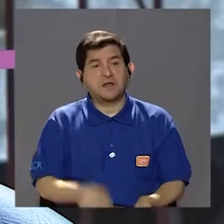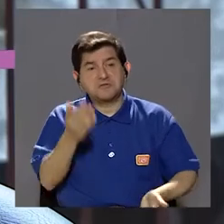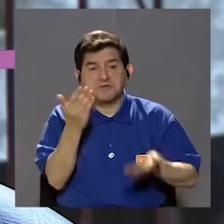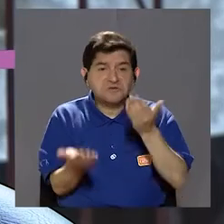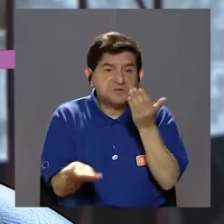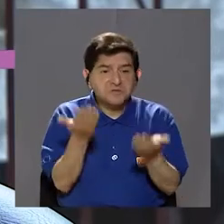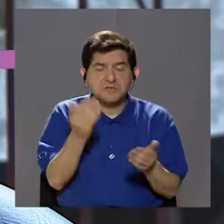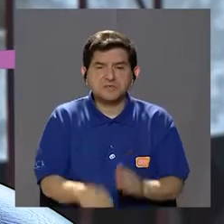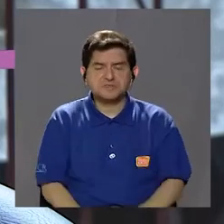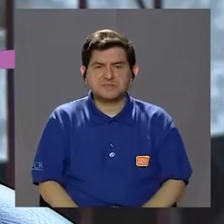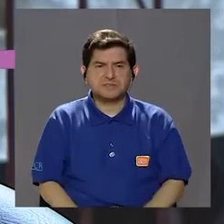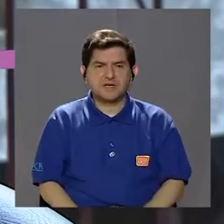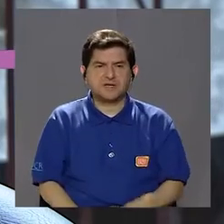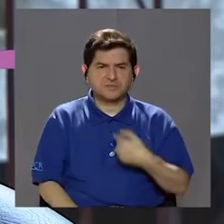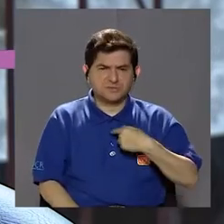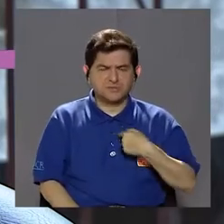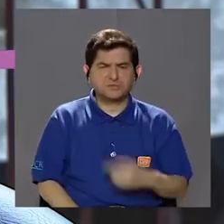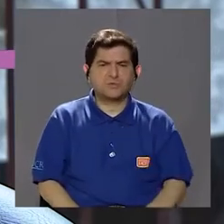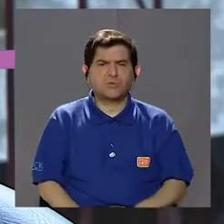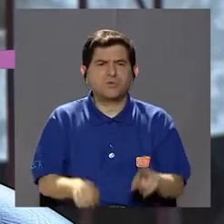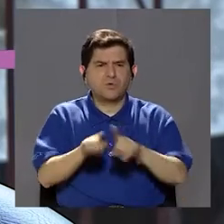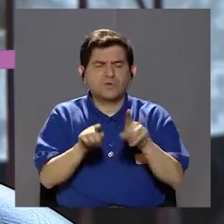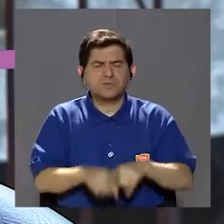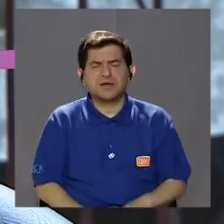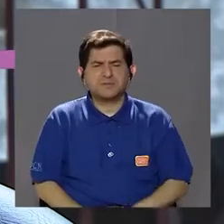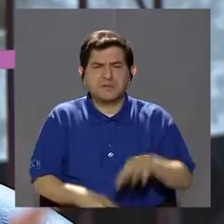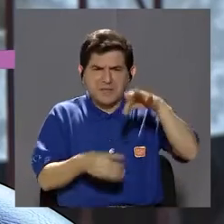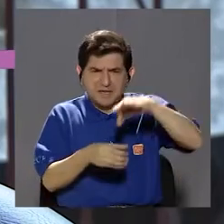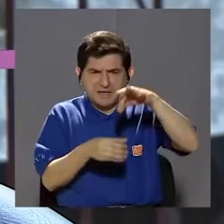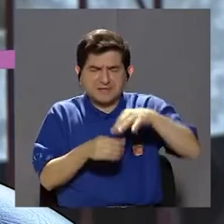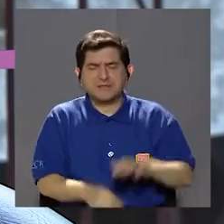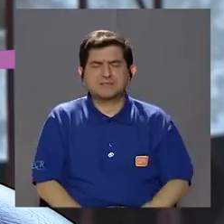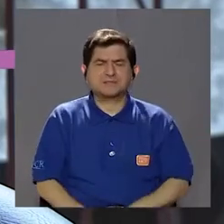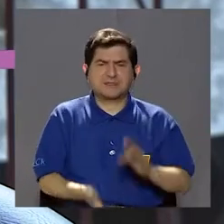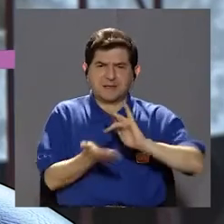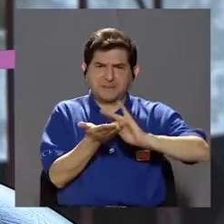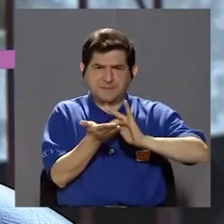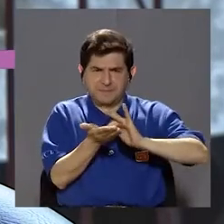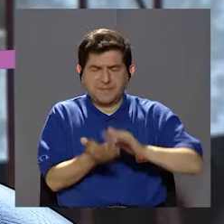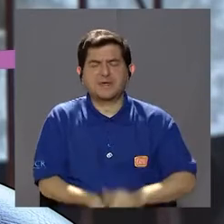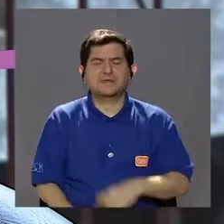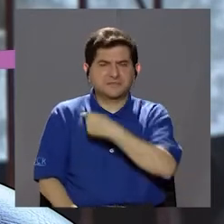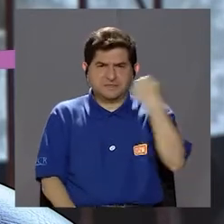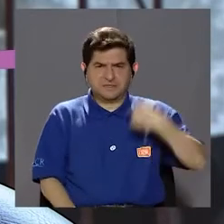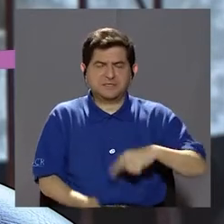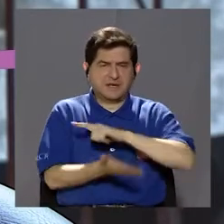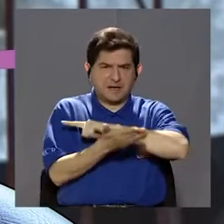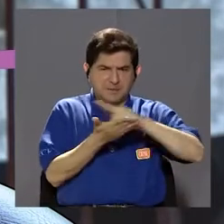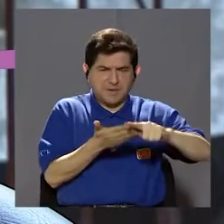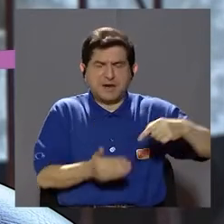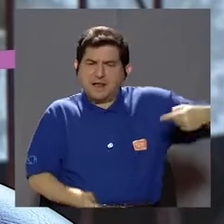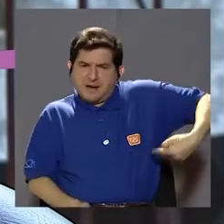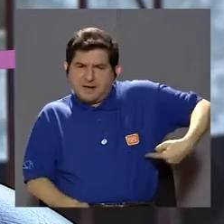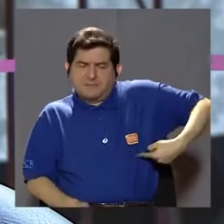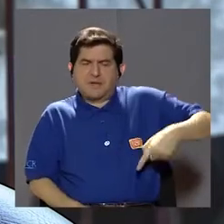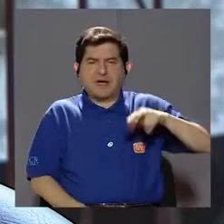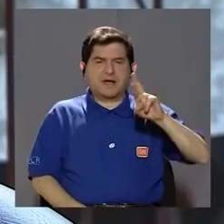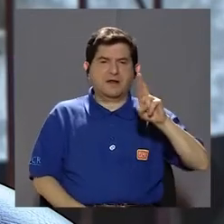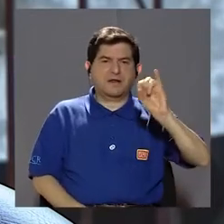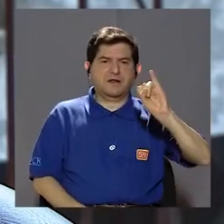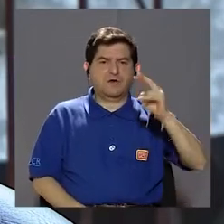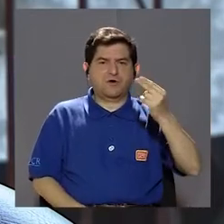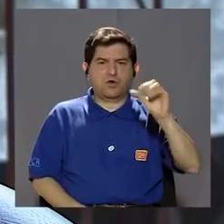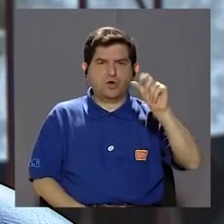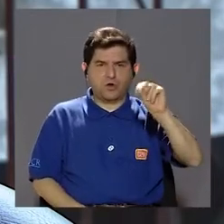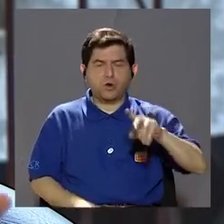muy generales, les puede dar infusiones herbálicas, a nivel de lo que es medicina china, que le van a ayudar a limpiar el riñón, a nutrirlo, a